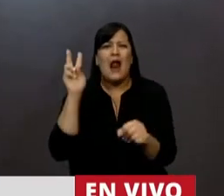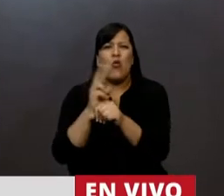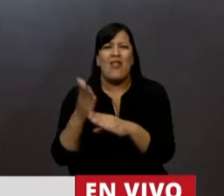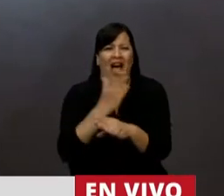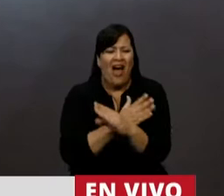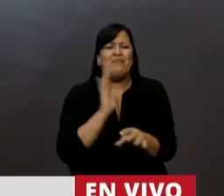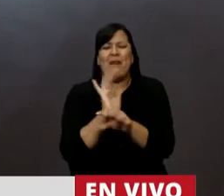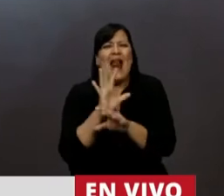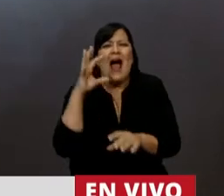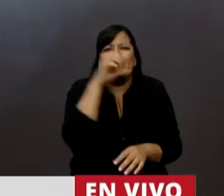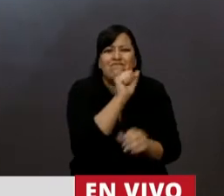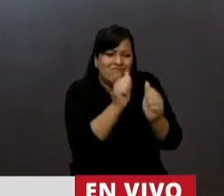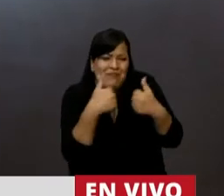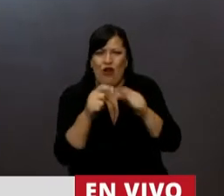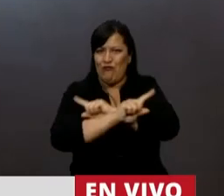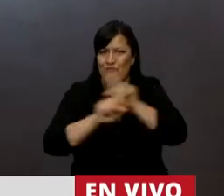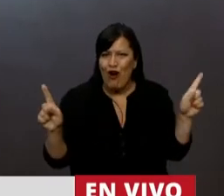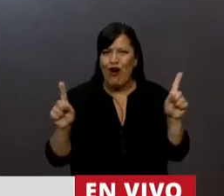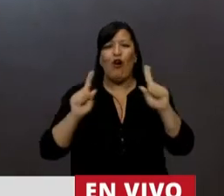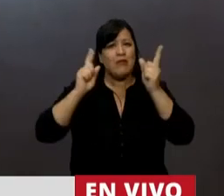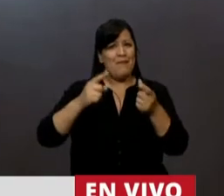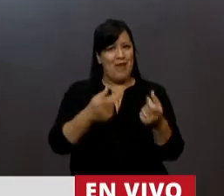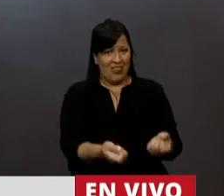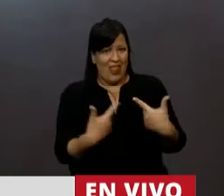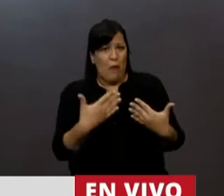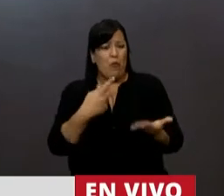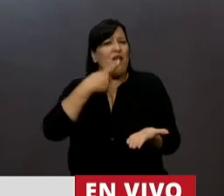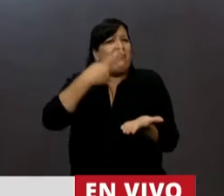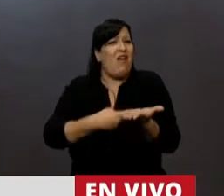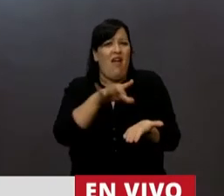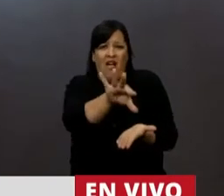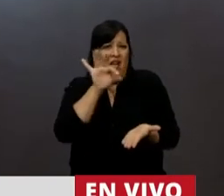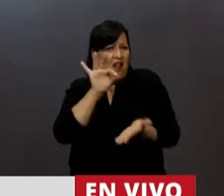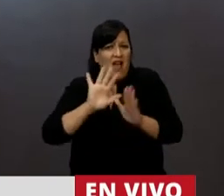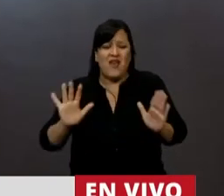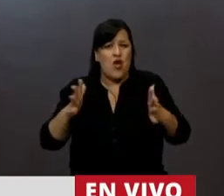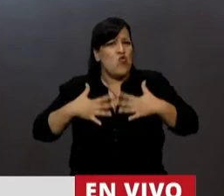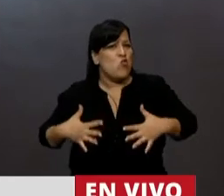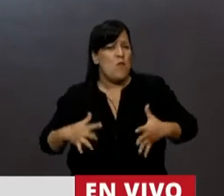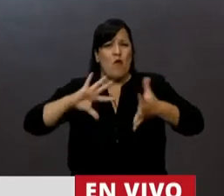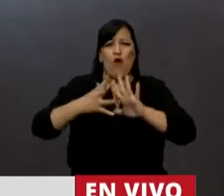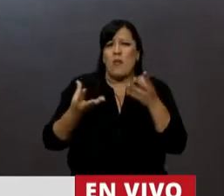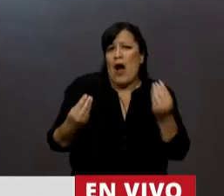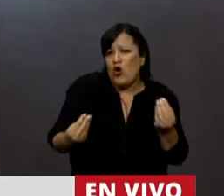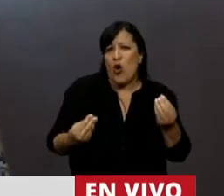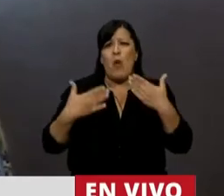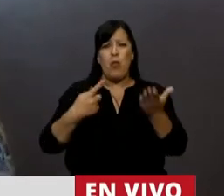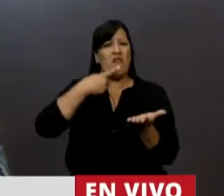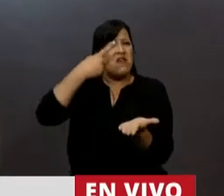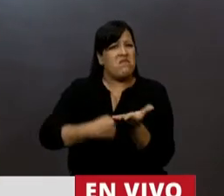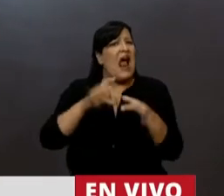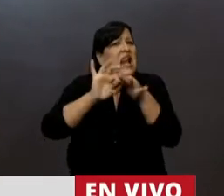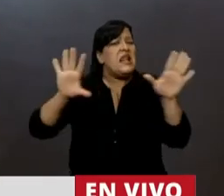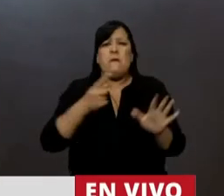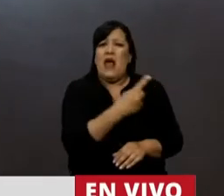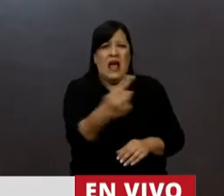clandestinidad, que nos permite elegir lo que nosotros queremos por nuestro cuerpo, tener una elección libre,